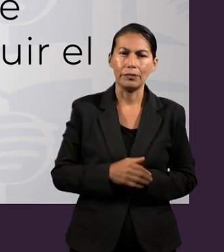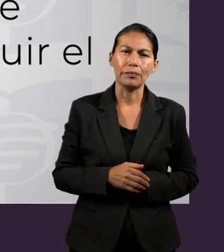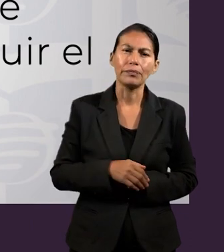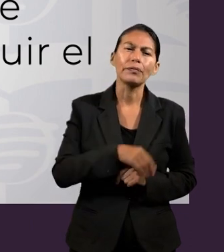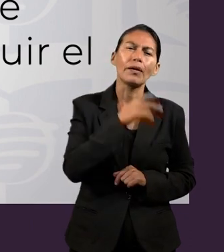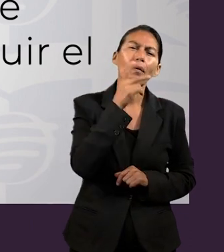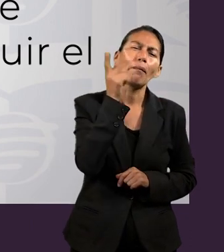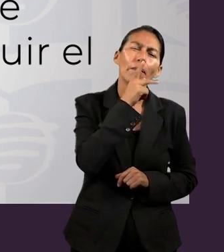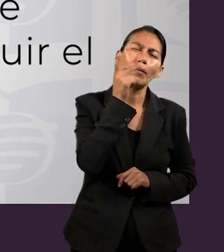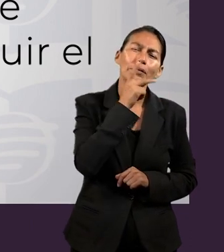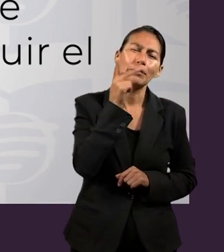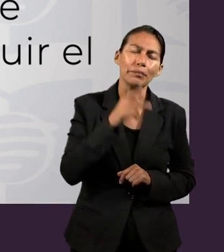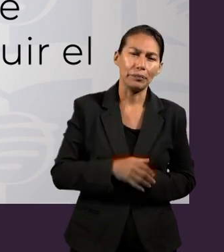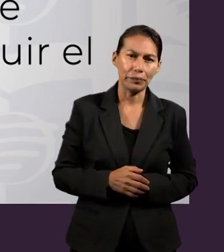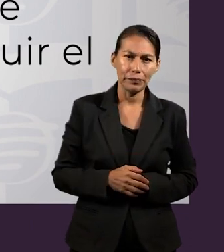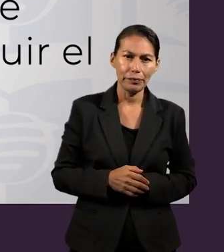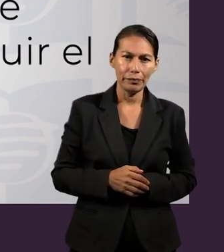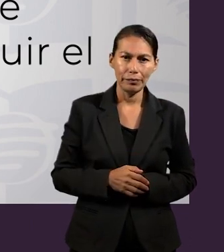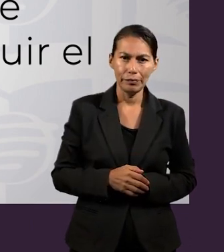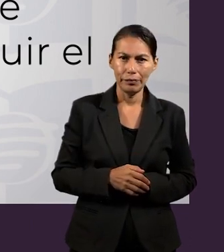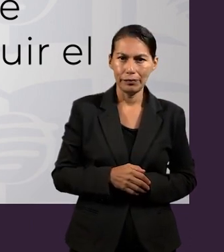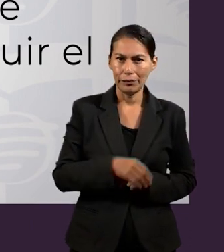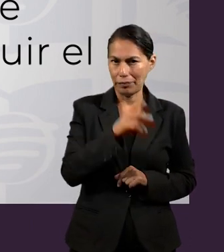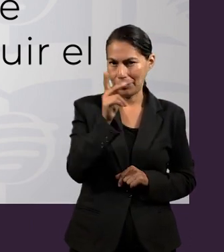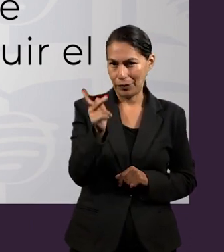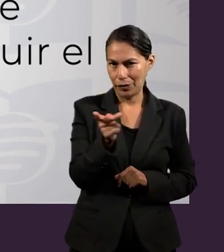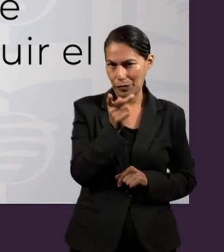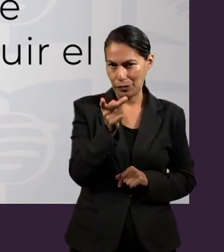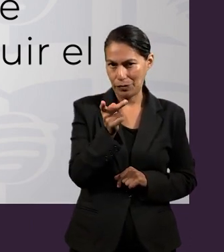volvamos a leer Efesios 2, 1 al 10,